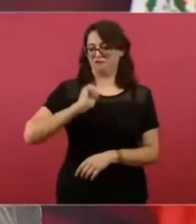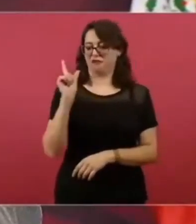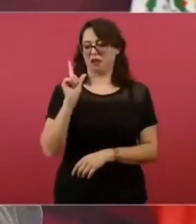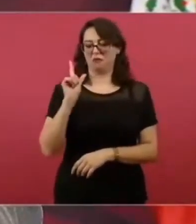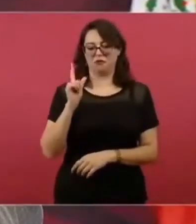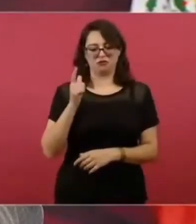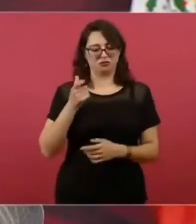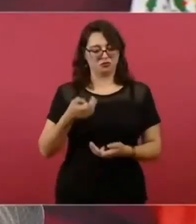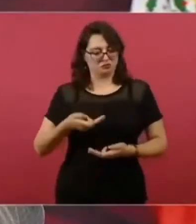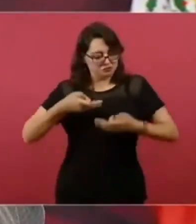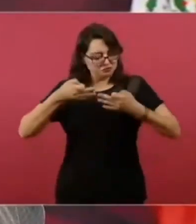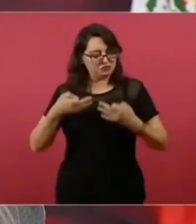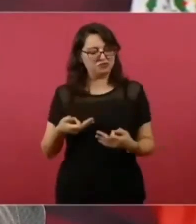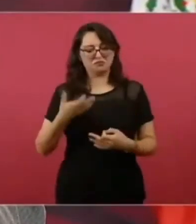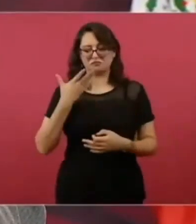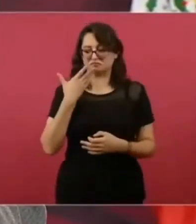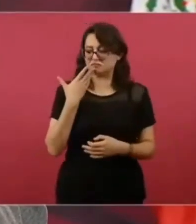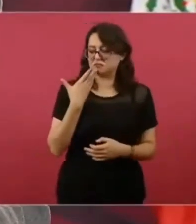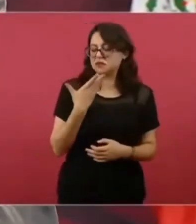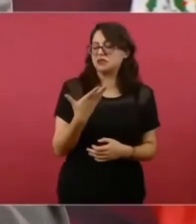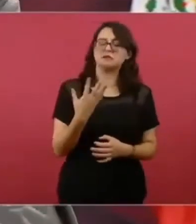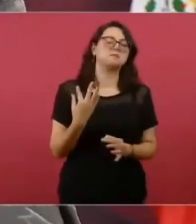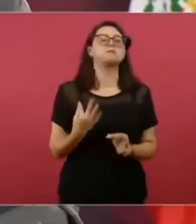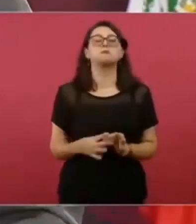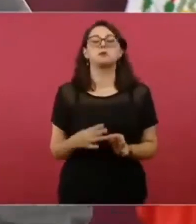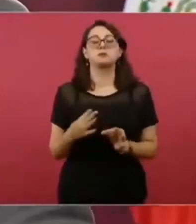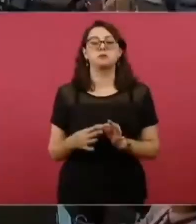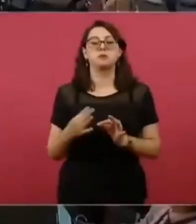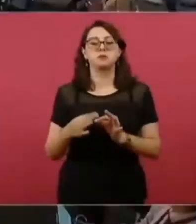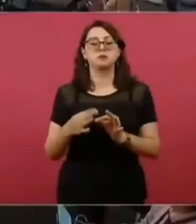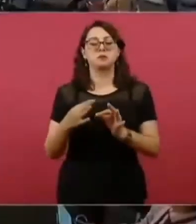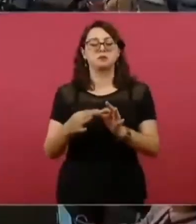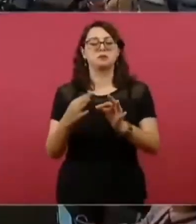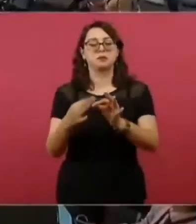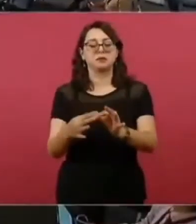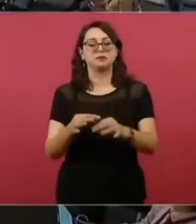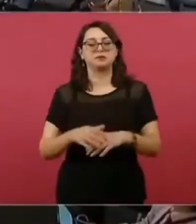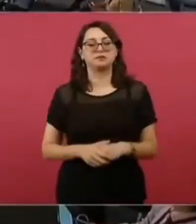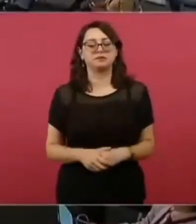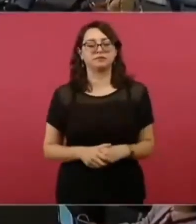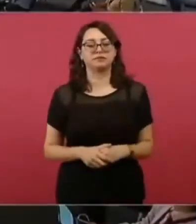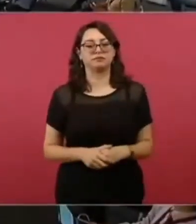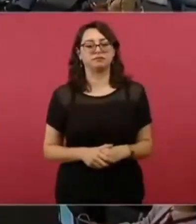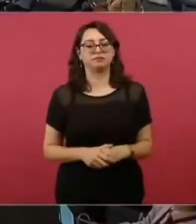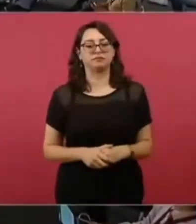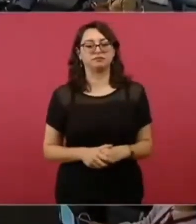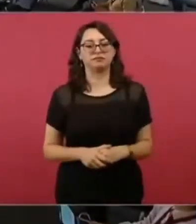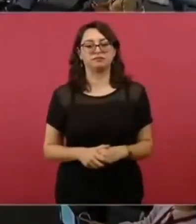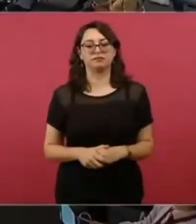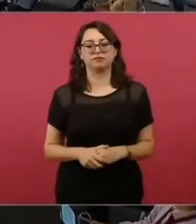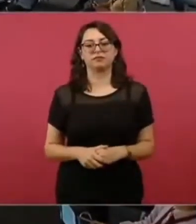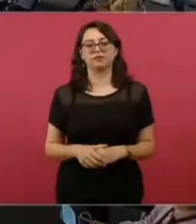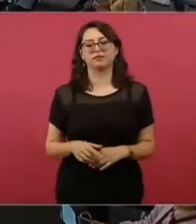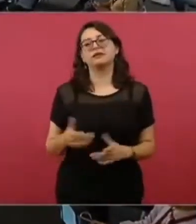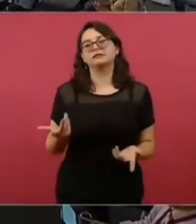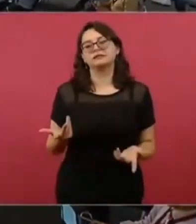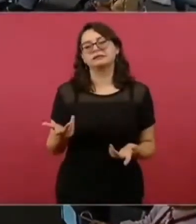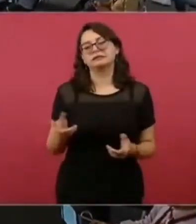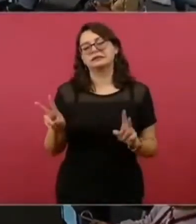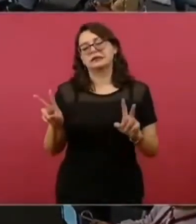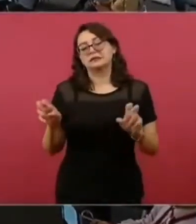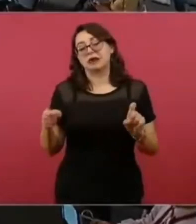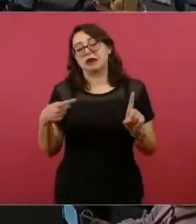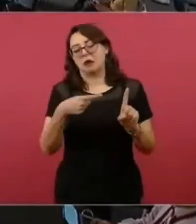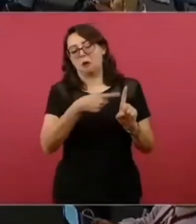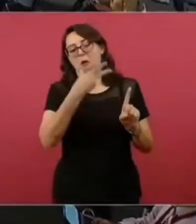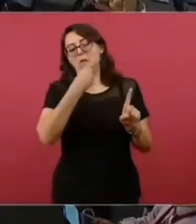que tenía mucha lucidez, era